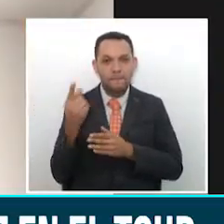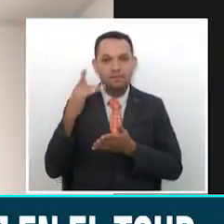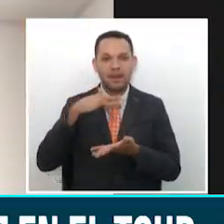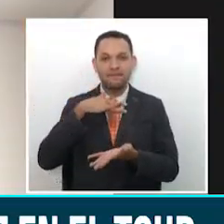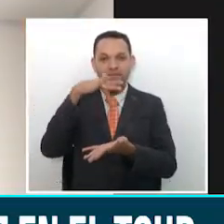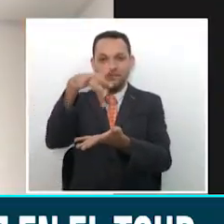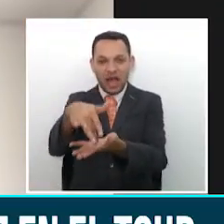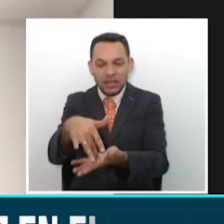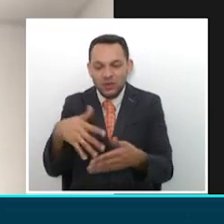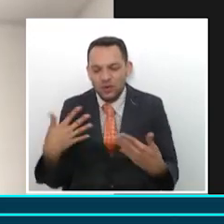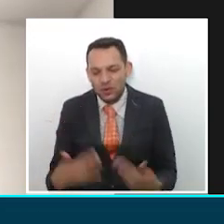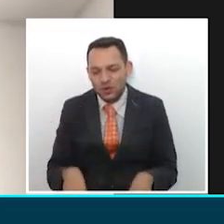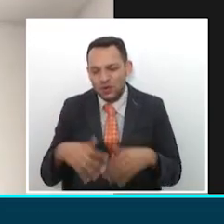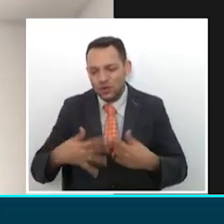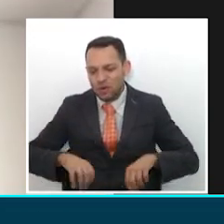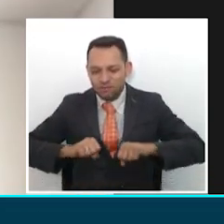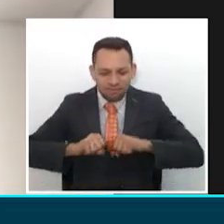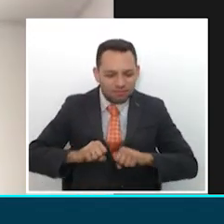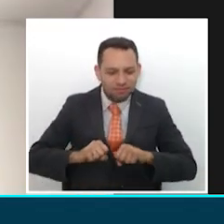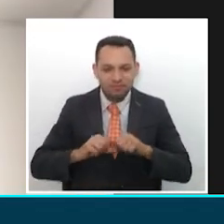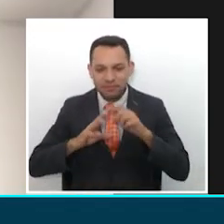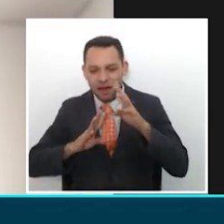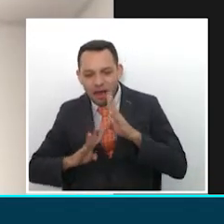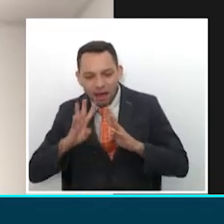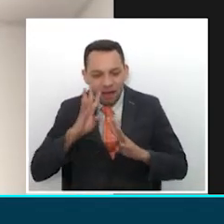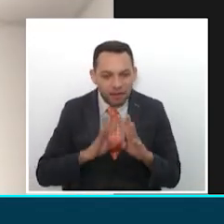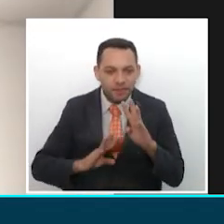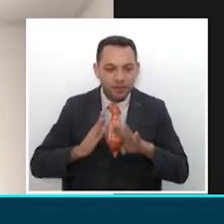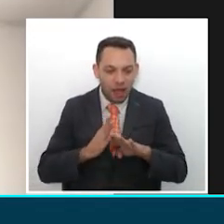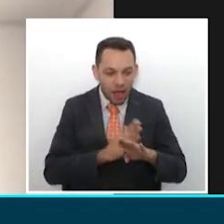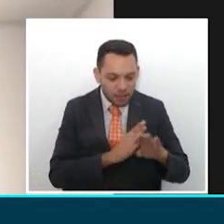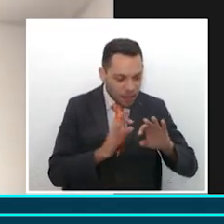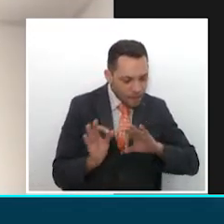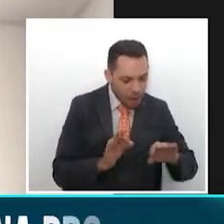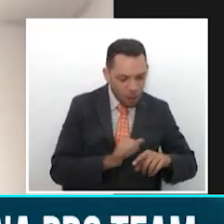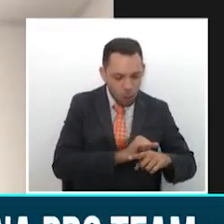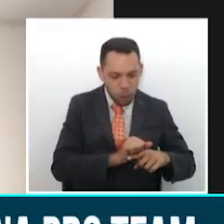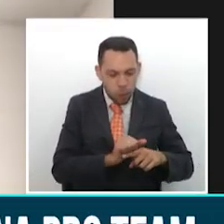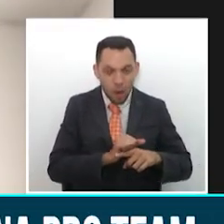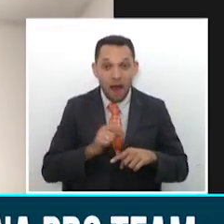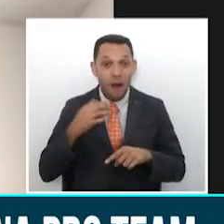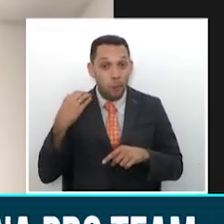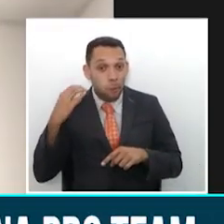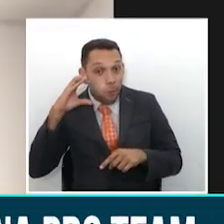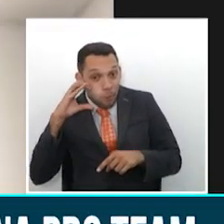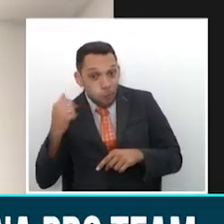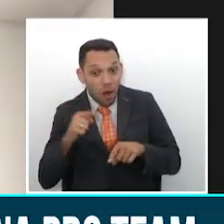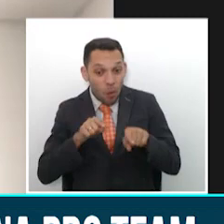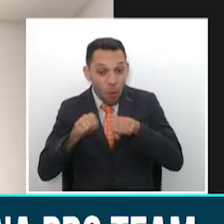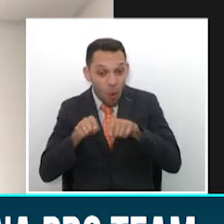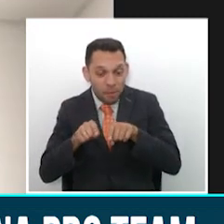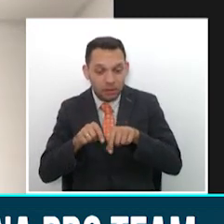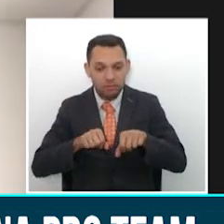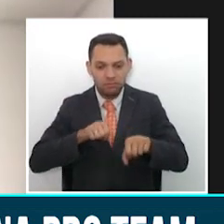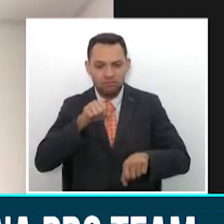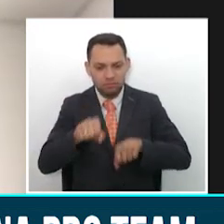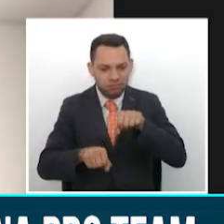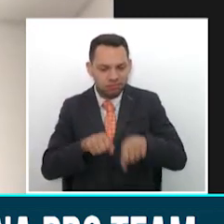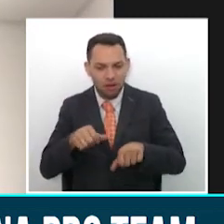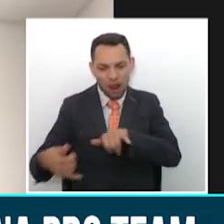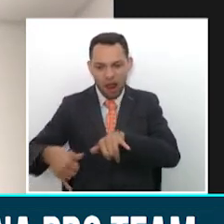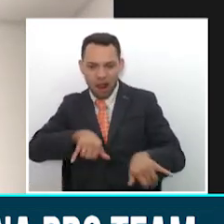no sé lo que haga puede ser muy, muy positivo para mí porque